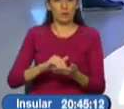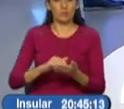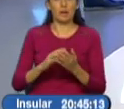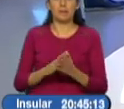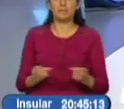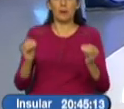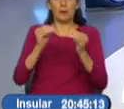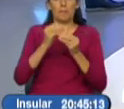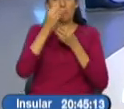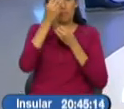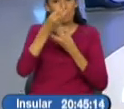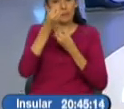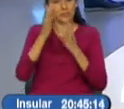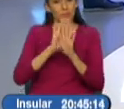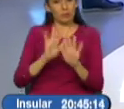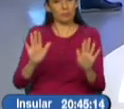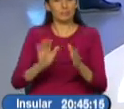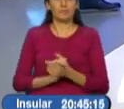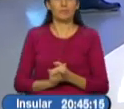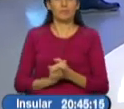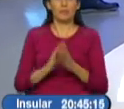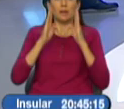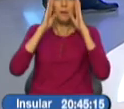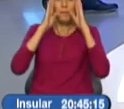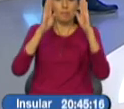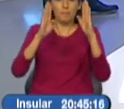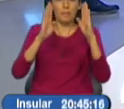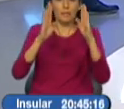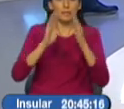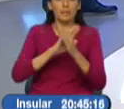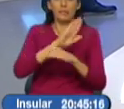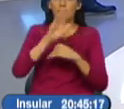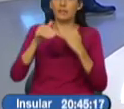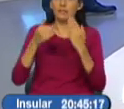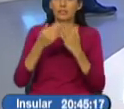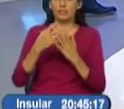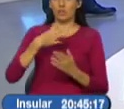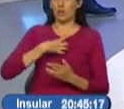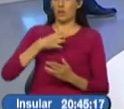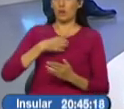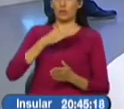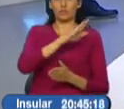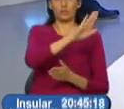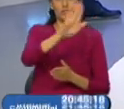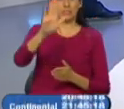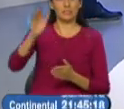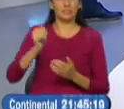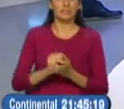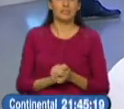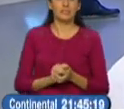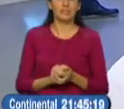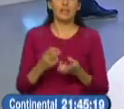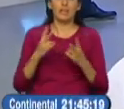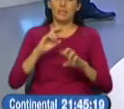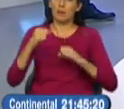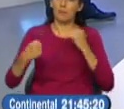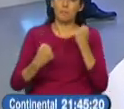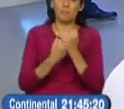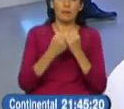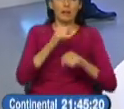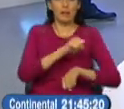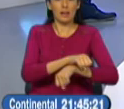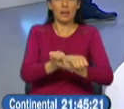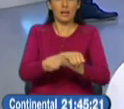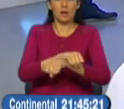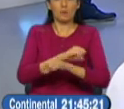esto y más lo ampliaremos en el equipo muy bien estaremos pendientes entonces y todos los hinchas del Barcelona también por supuesto y también los que apoyan al fútbol nacional